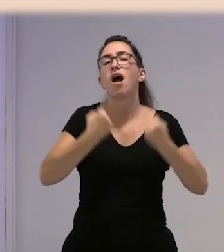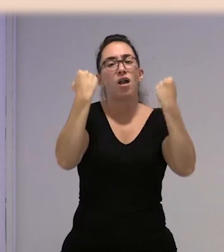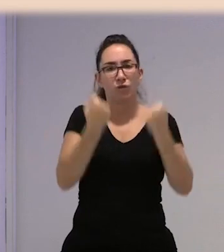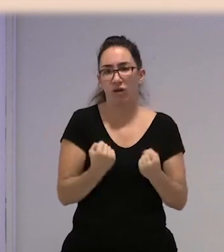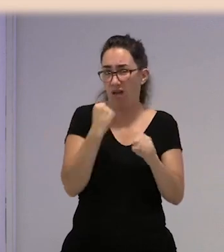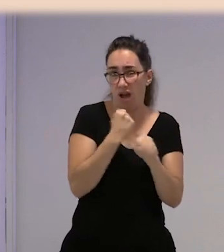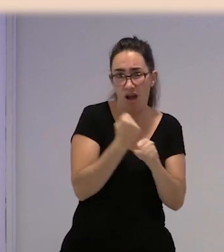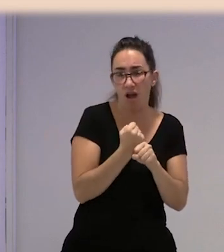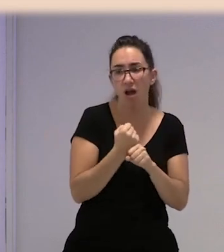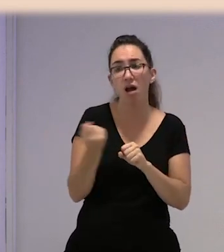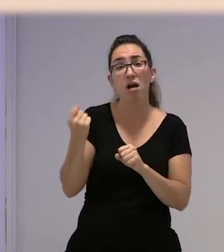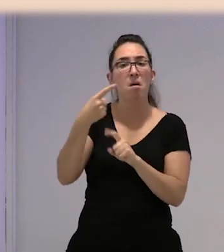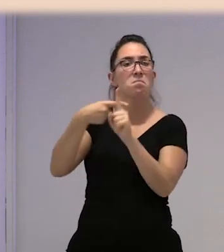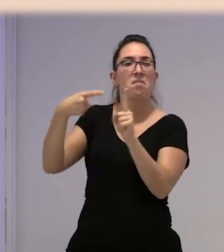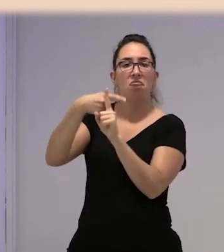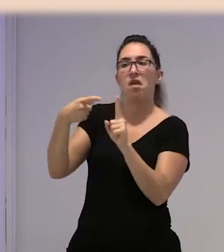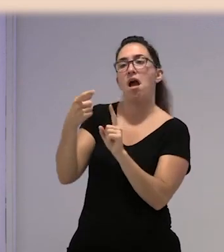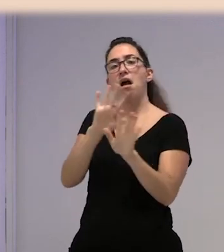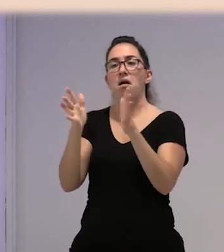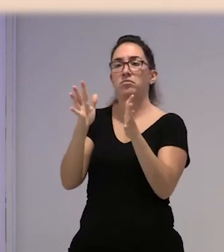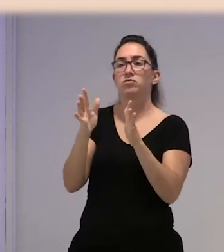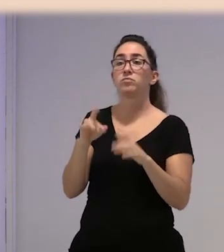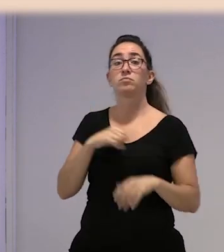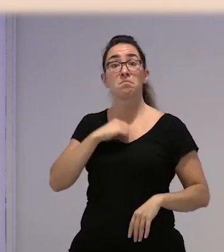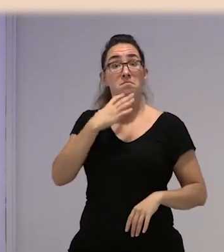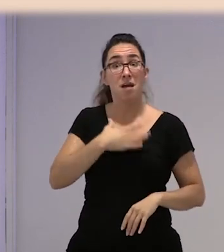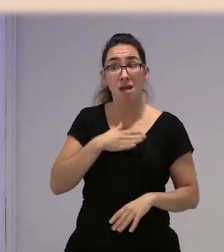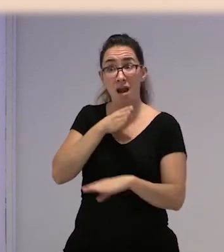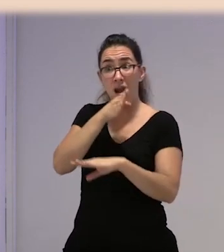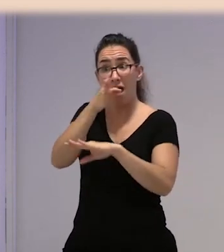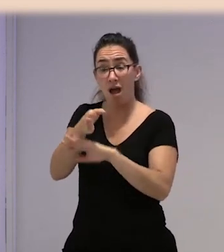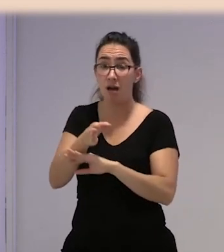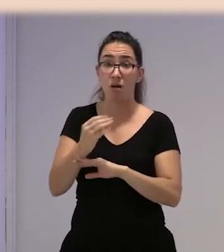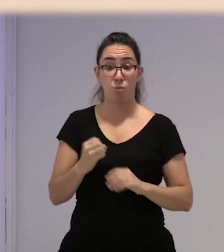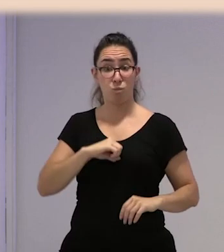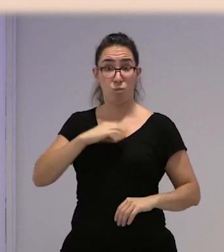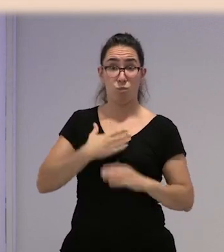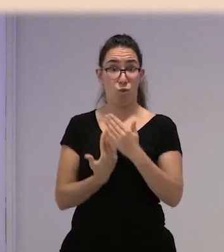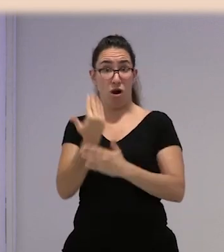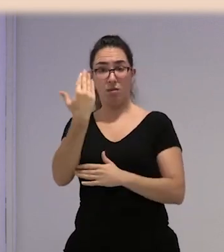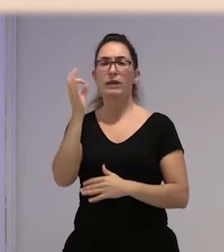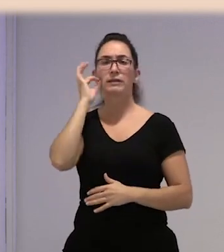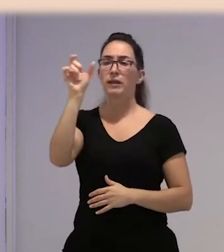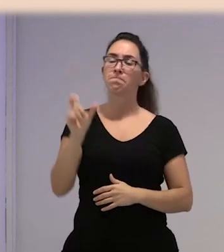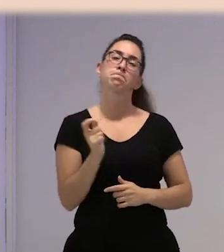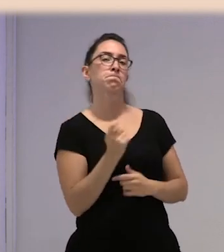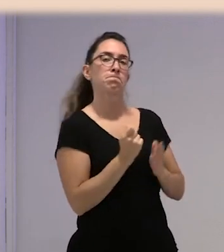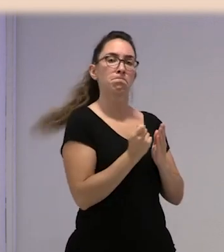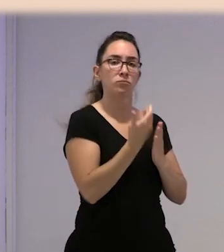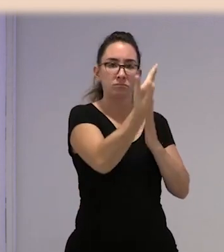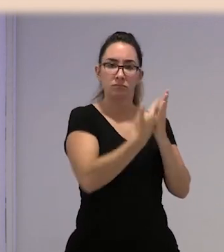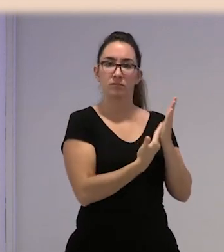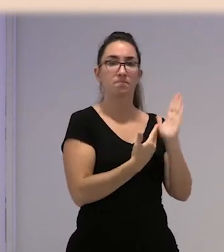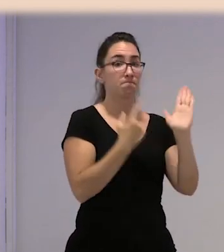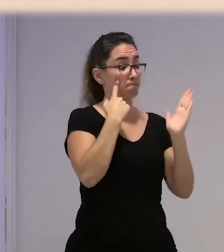media. Y al día siguiente, cuando tú vas a trabajar otra vez, pues está la maniera esperándote o con la lista por delante o